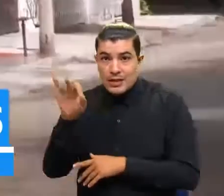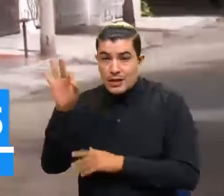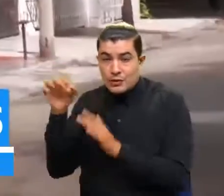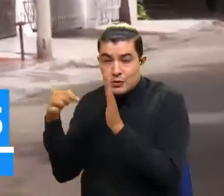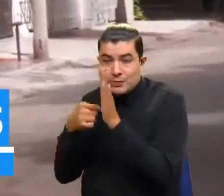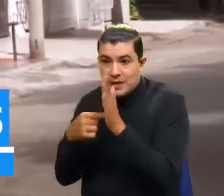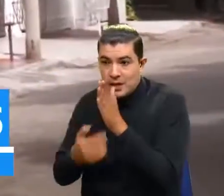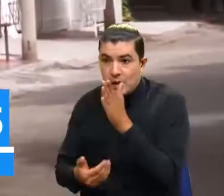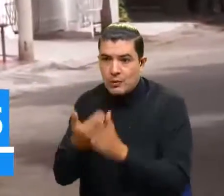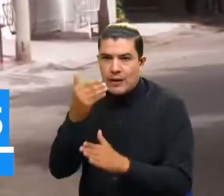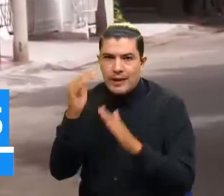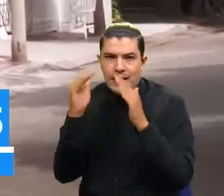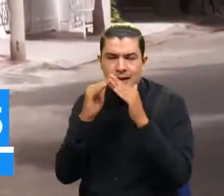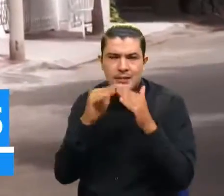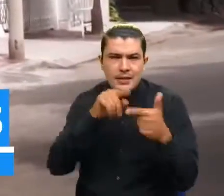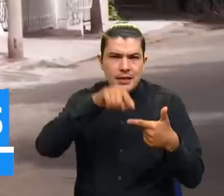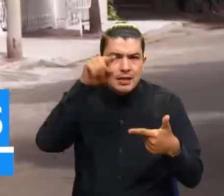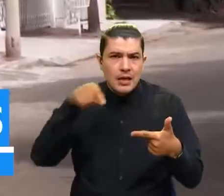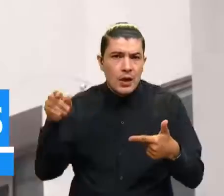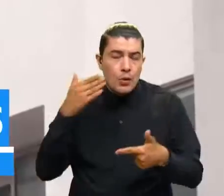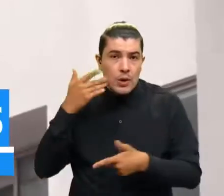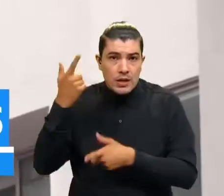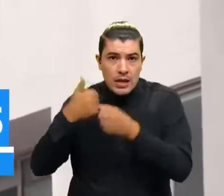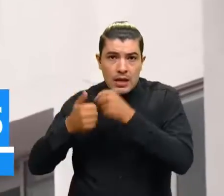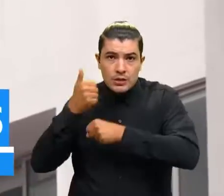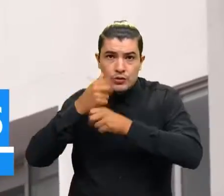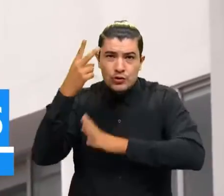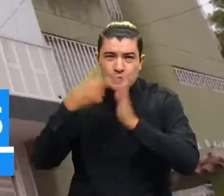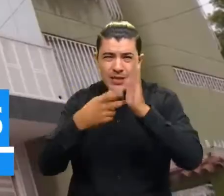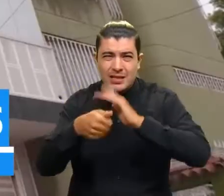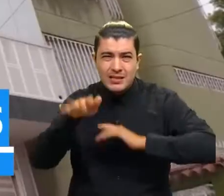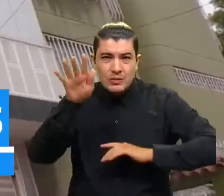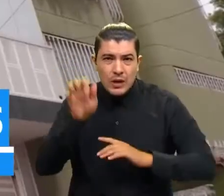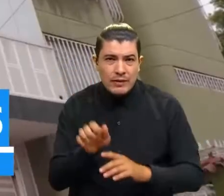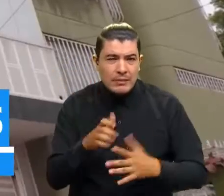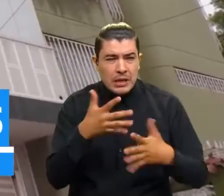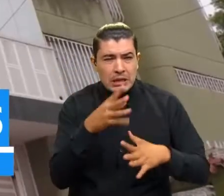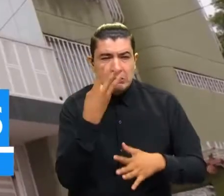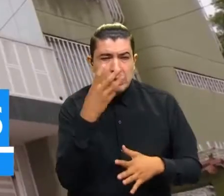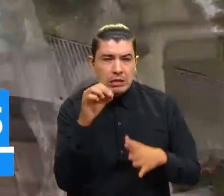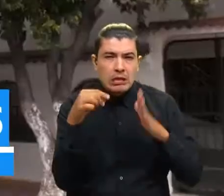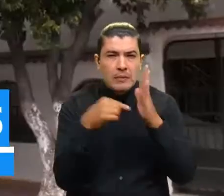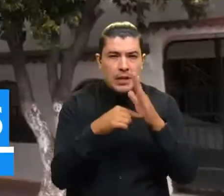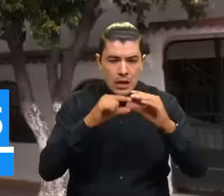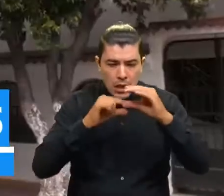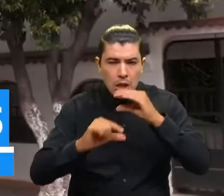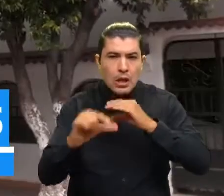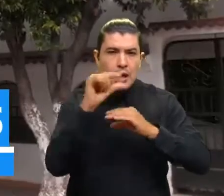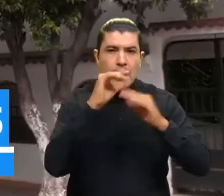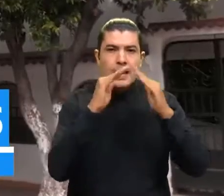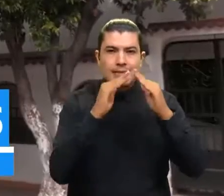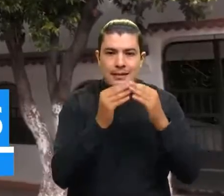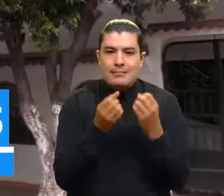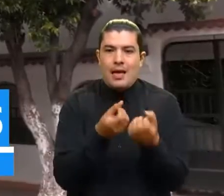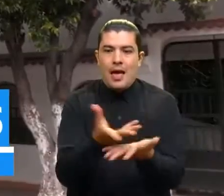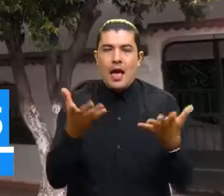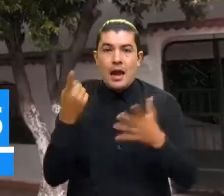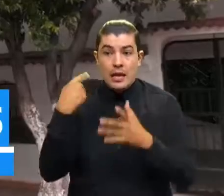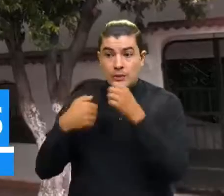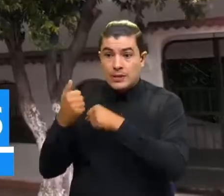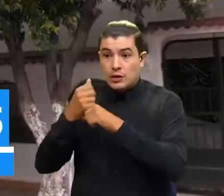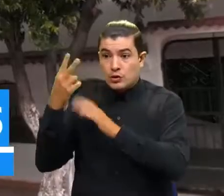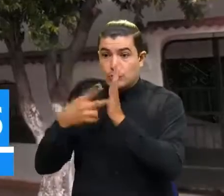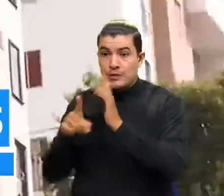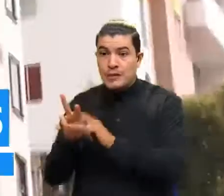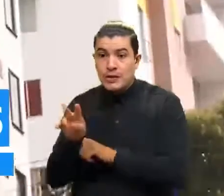nuevas. Las estadísticas reflejan que en 2019 al menos 30 mil subsidios de viviendas se entregaron, mientras que en 2021 alrededor de